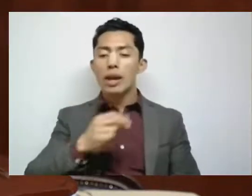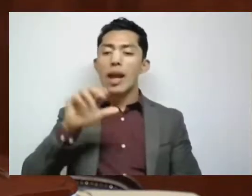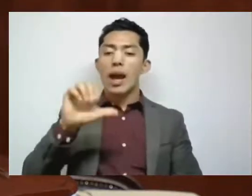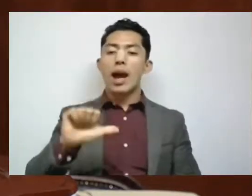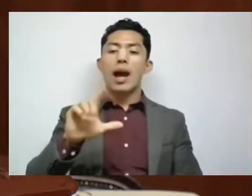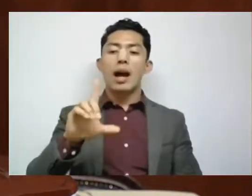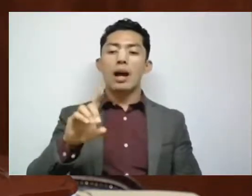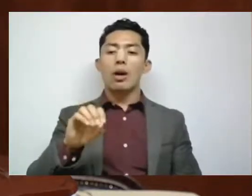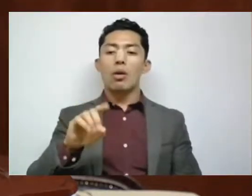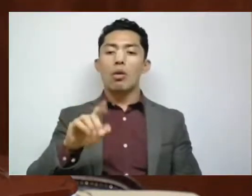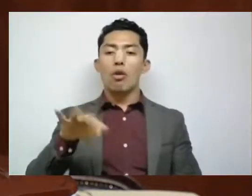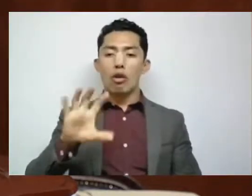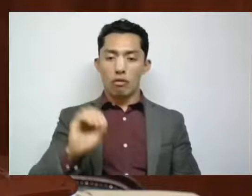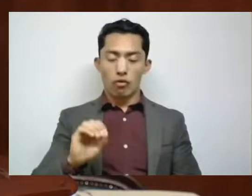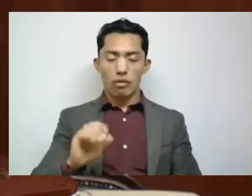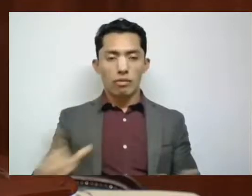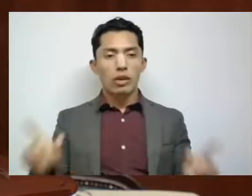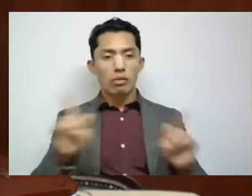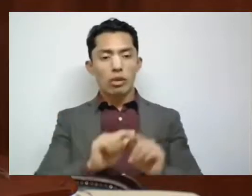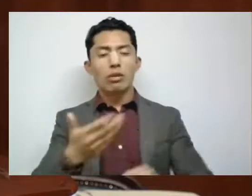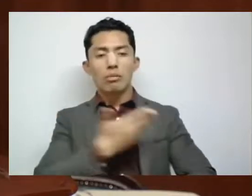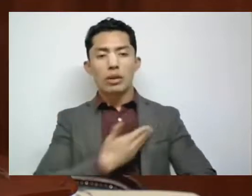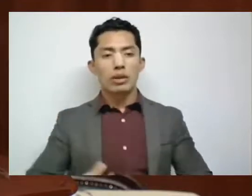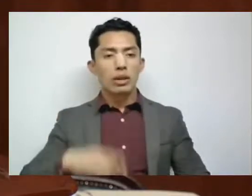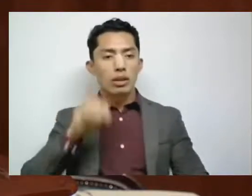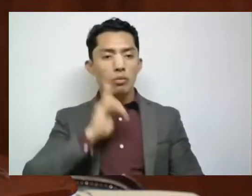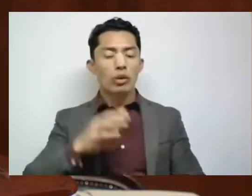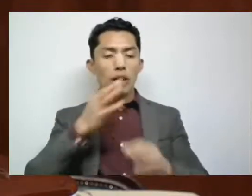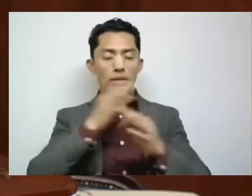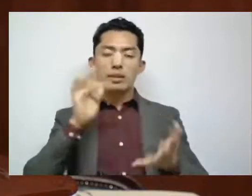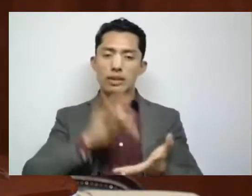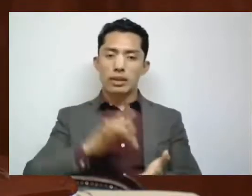Rebollo. Sería cuanto, presidenta. Gracias.